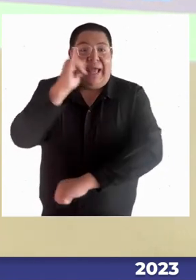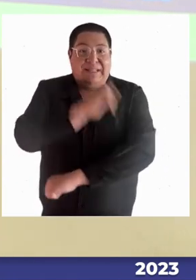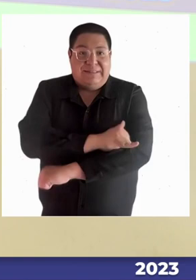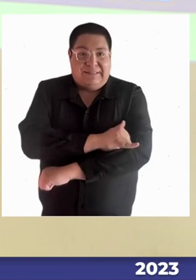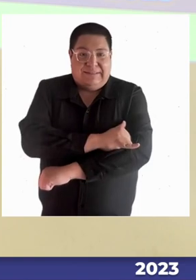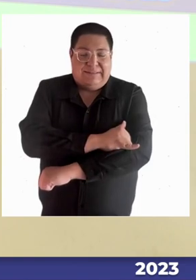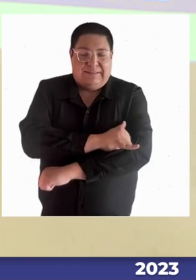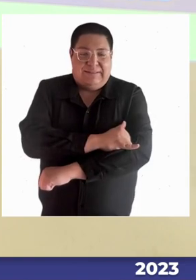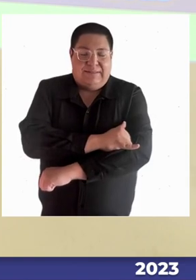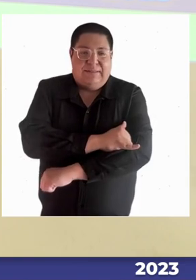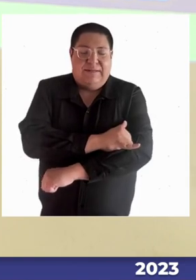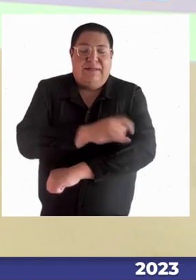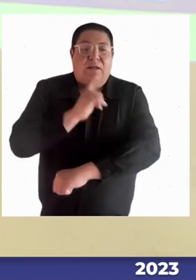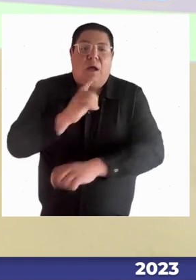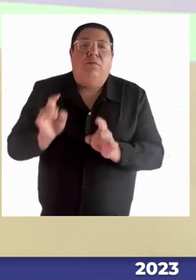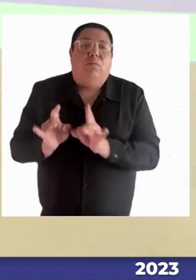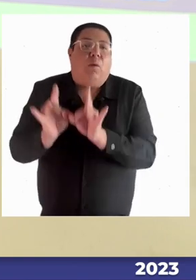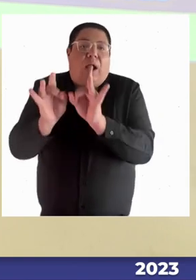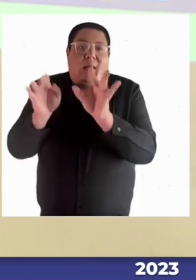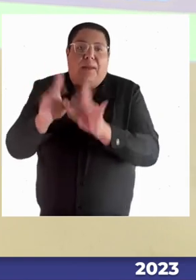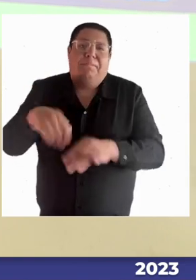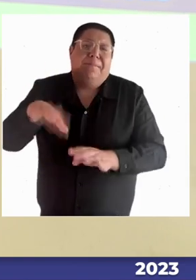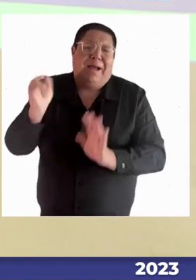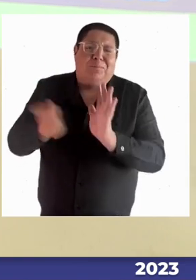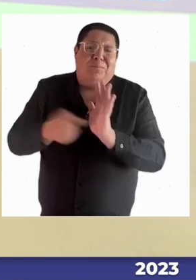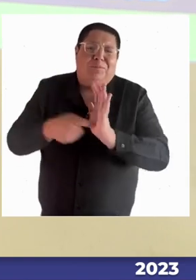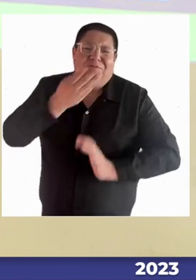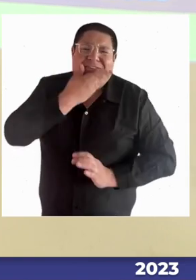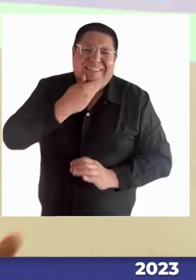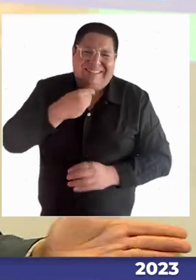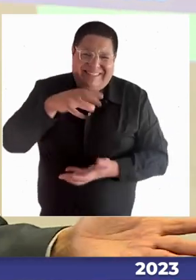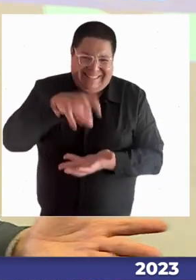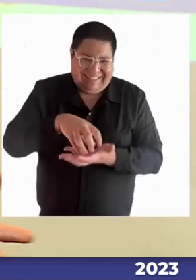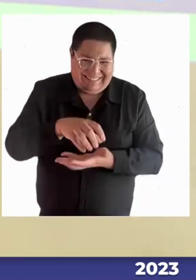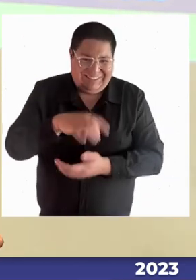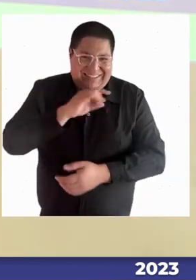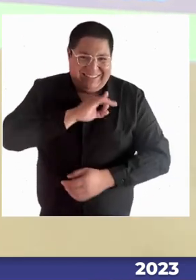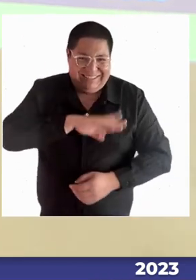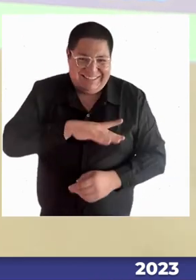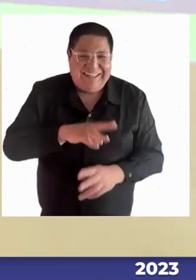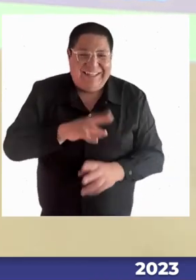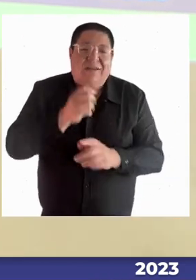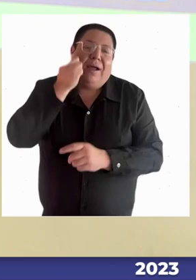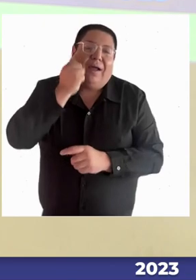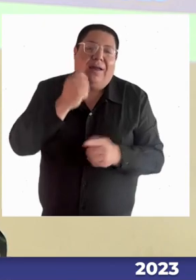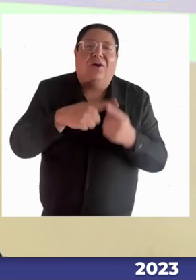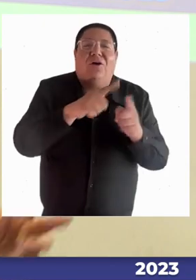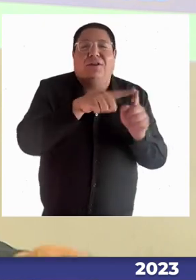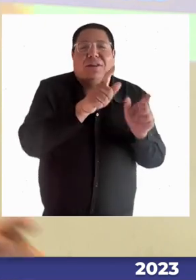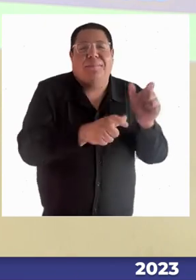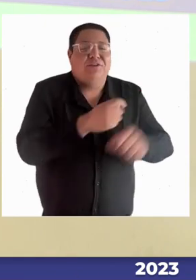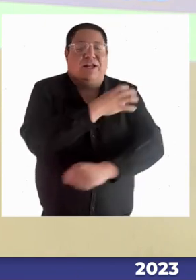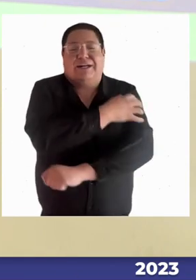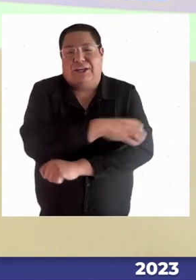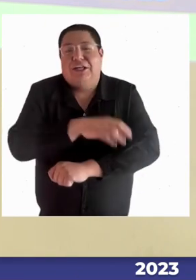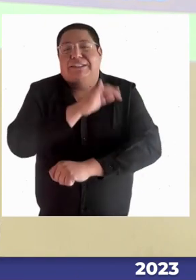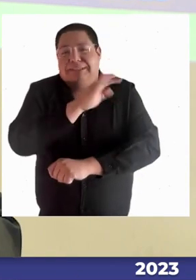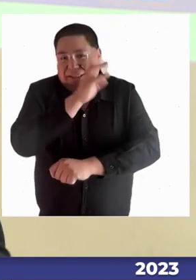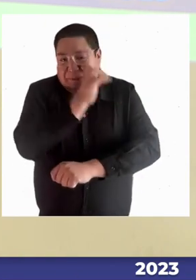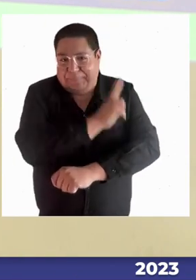sociales, en nuestra región tenemos entidades también que se dediquen a este tema. Tenemos la agrupación TEA, Acompañamos a propósito, TEA,